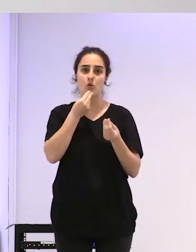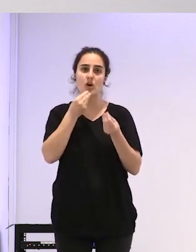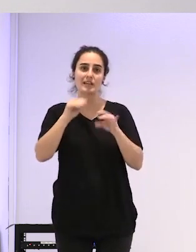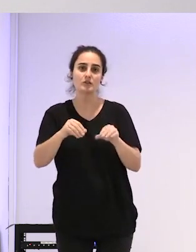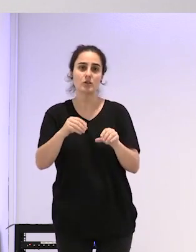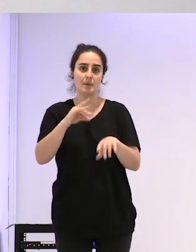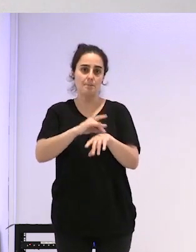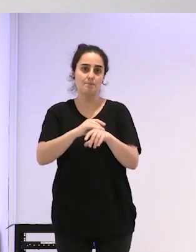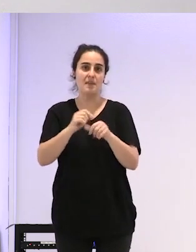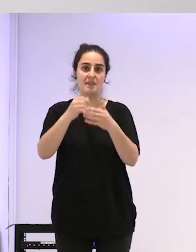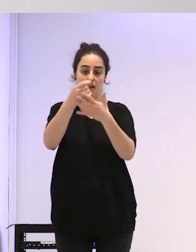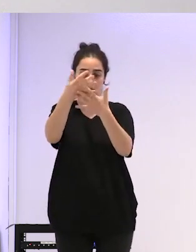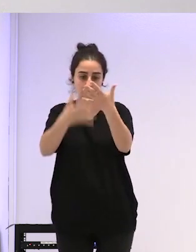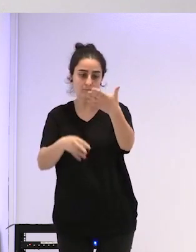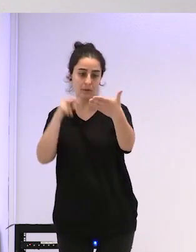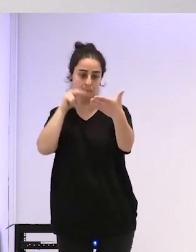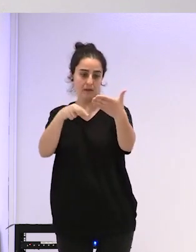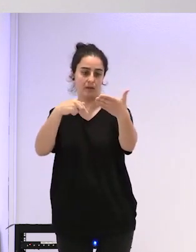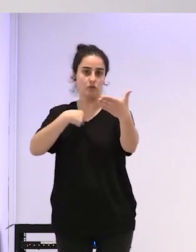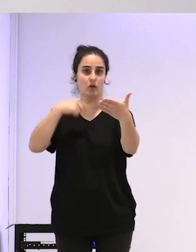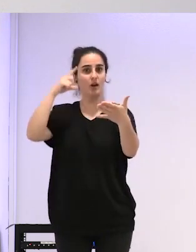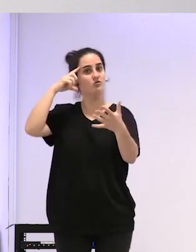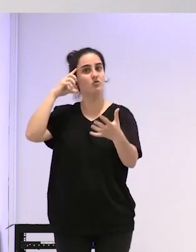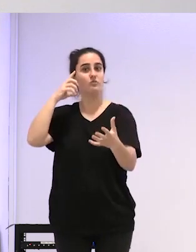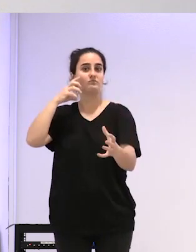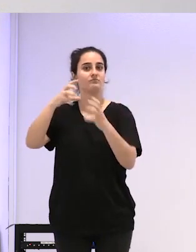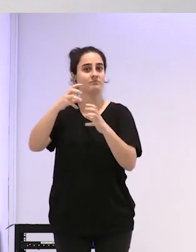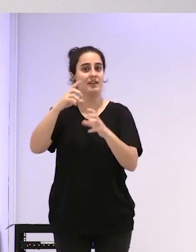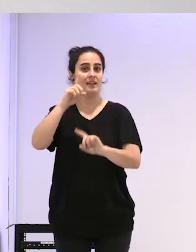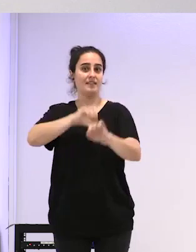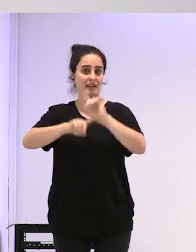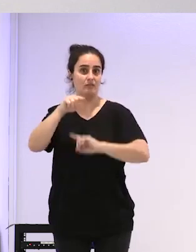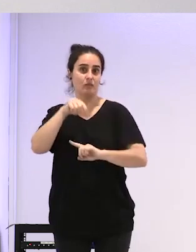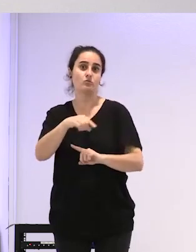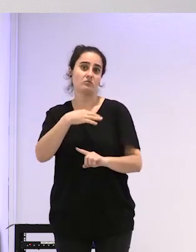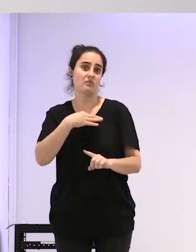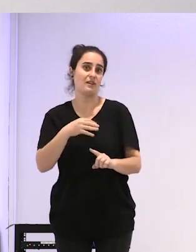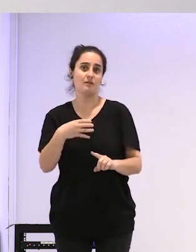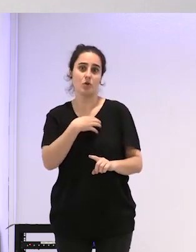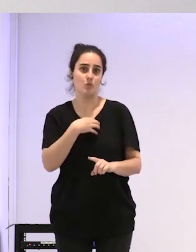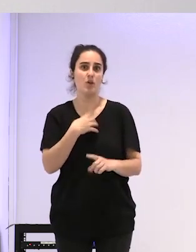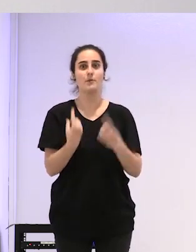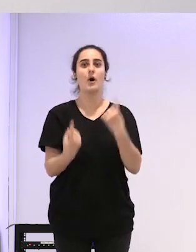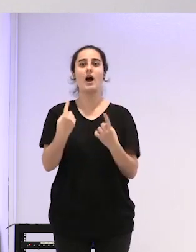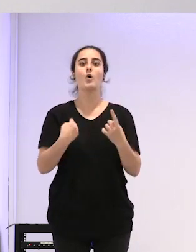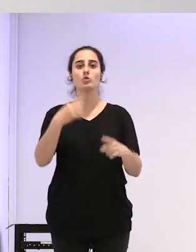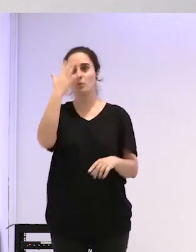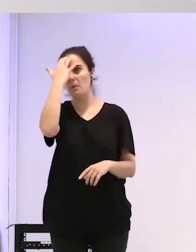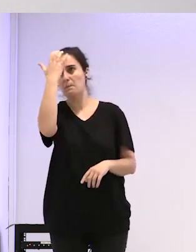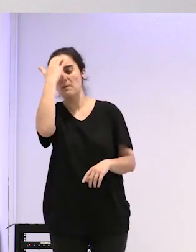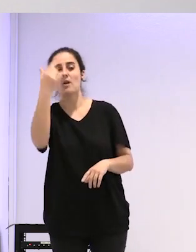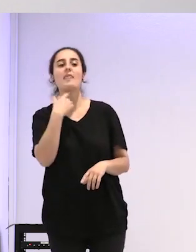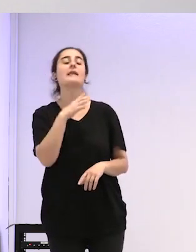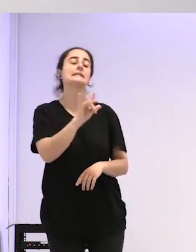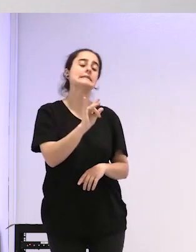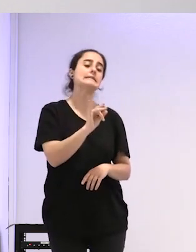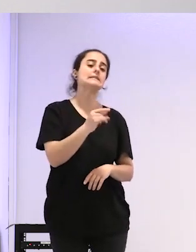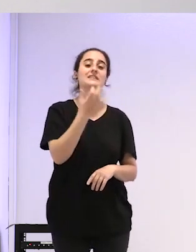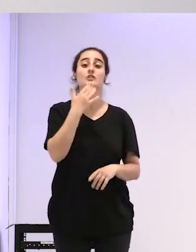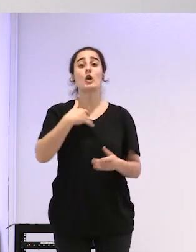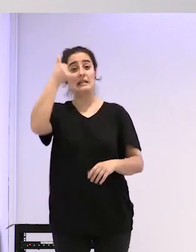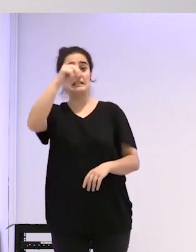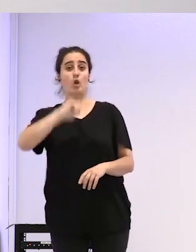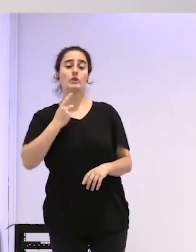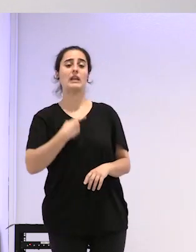¿no? pero normalmente la gente va pues eso ¿no? con el diálogo memorizado en plan de sí porque yo pues si eres un chico trans